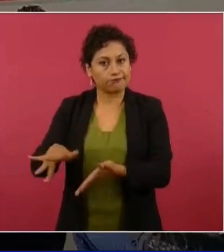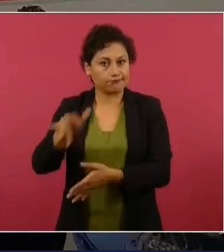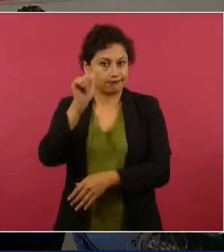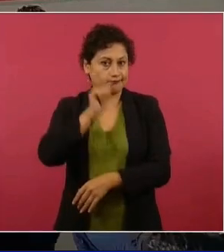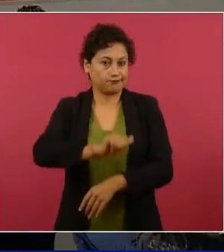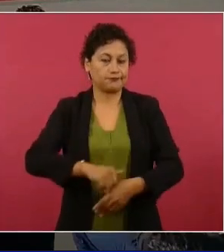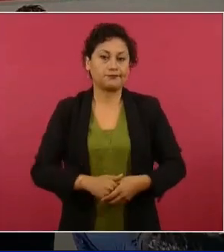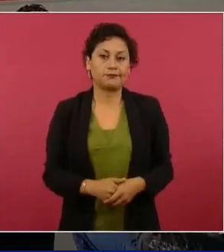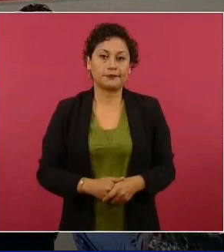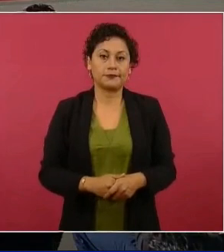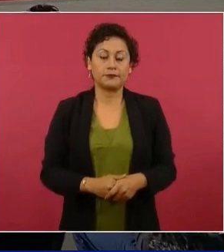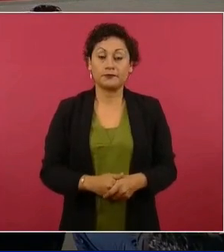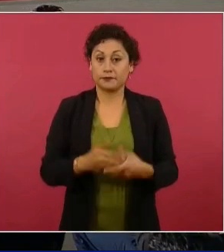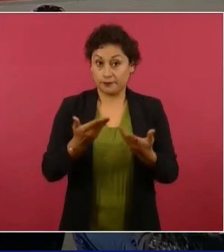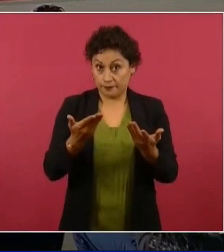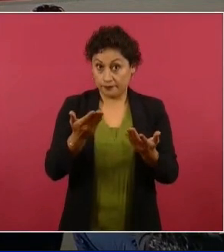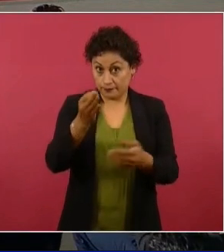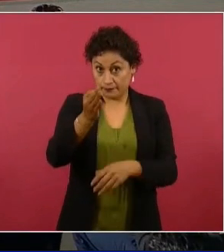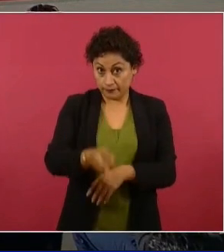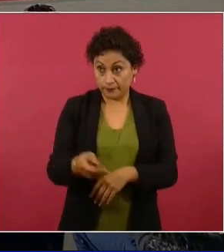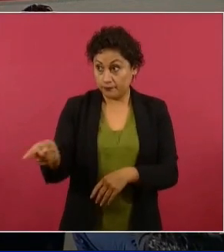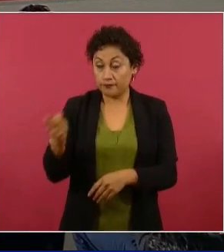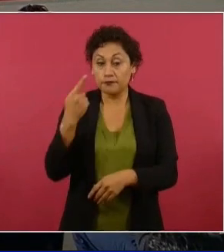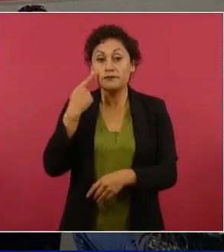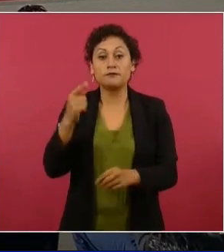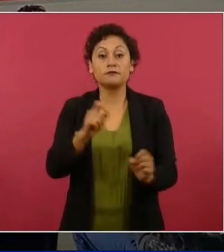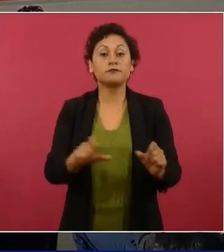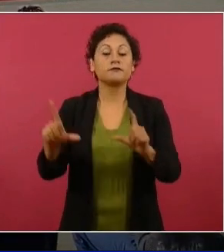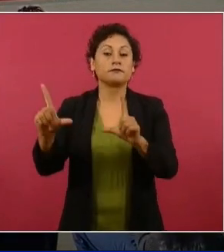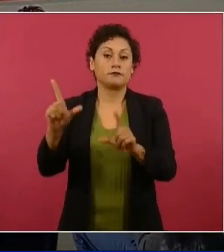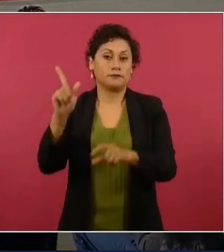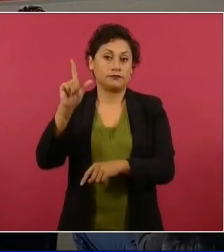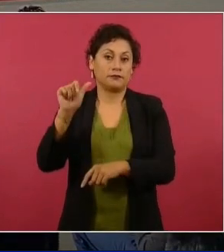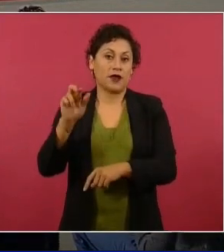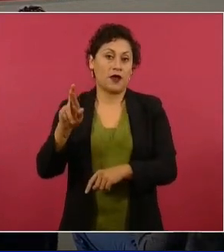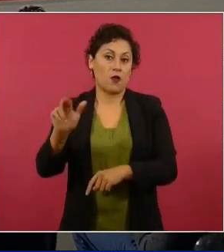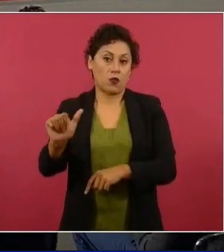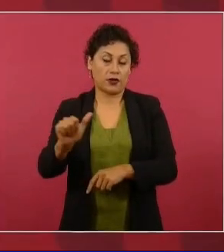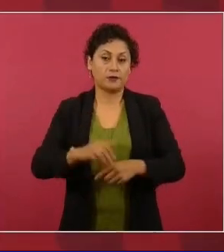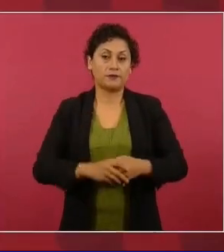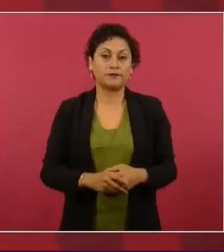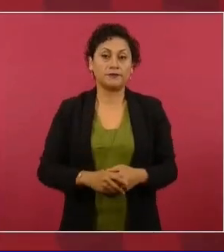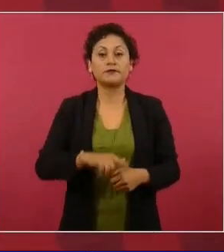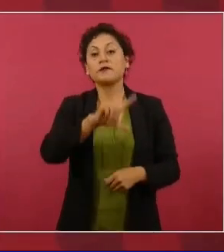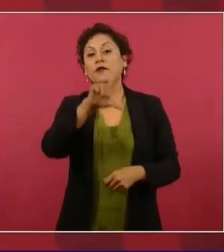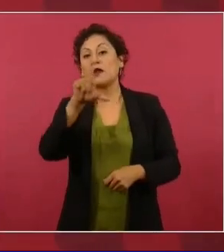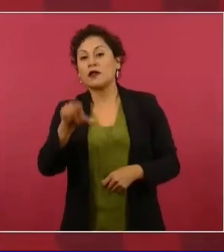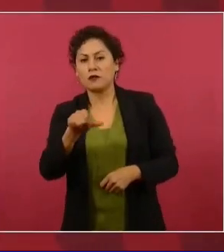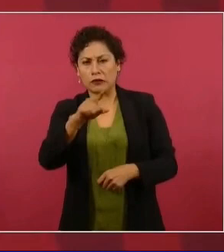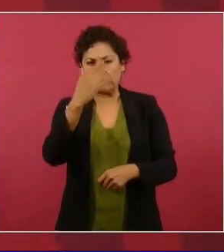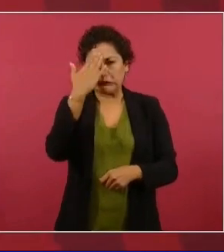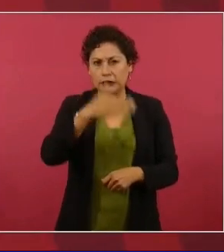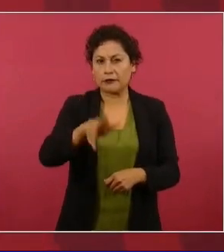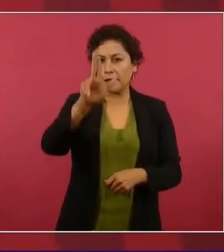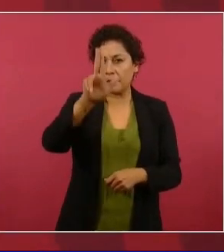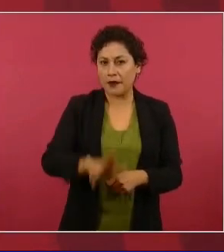parece, vamos con Laura y luego, como todos los martes, el pulso de la salud.